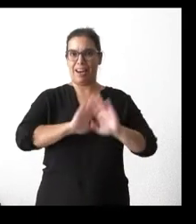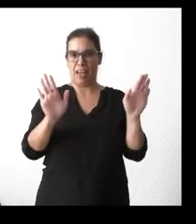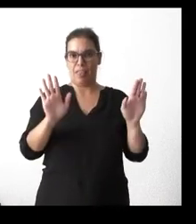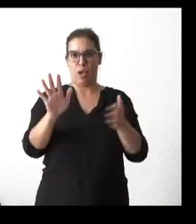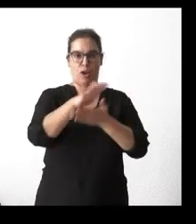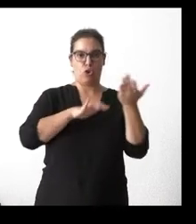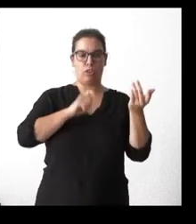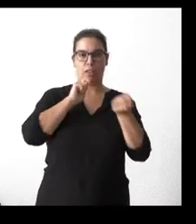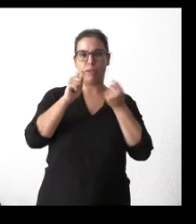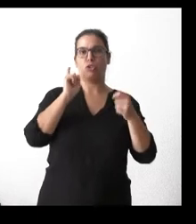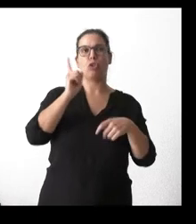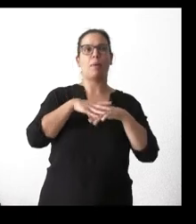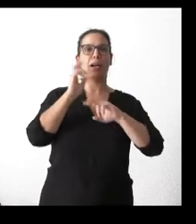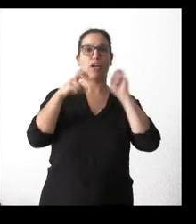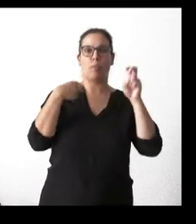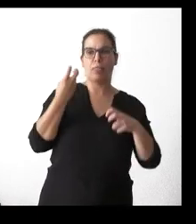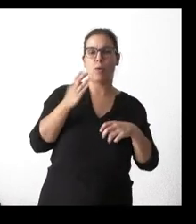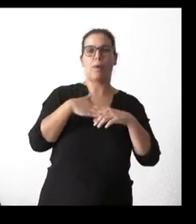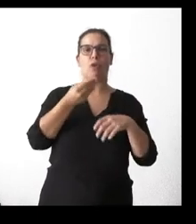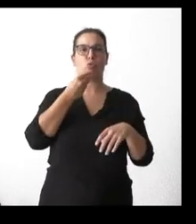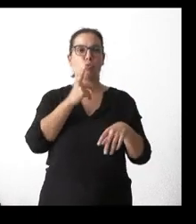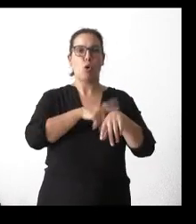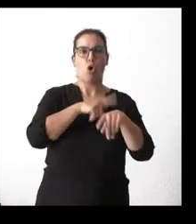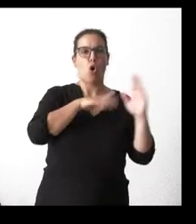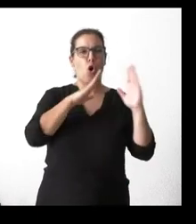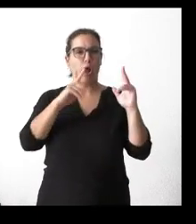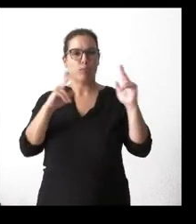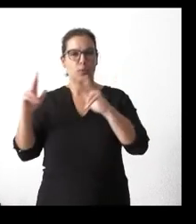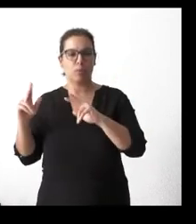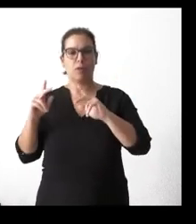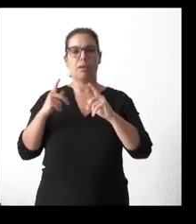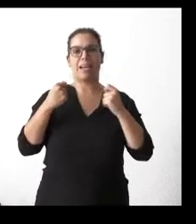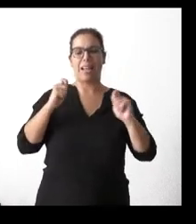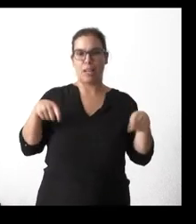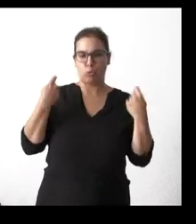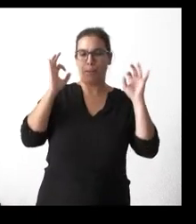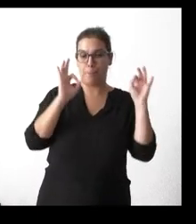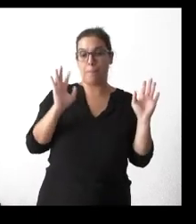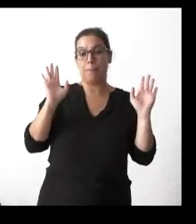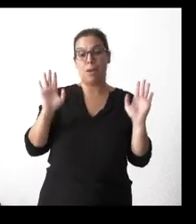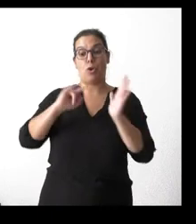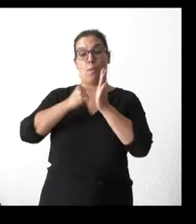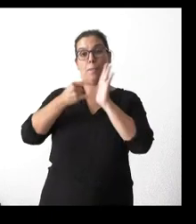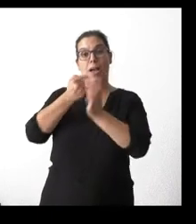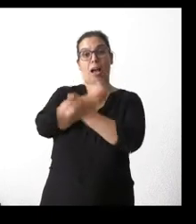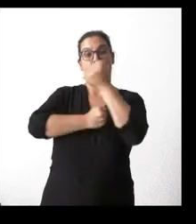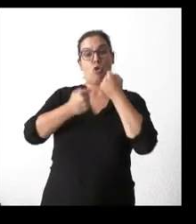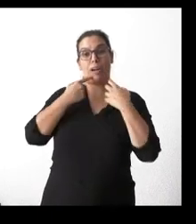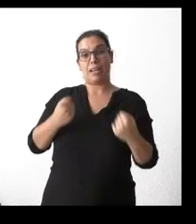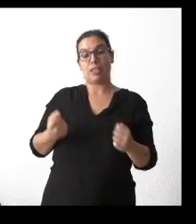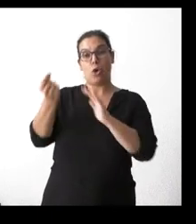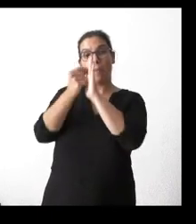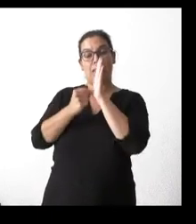Sea todo de renovación de calderas, de consumir determinadas horas, de biomasa. Entonces, dentro del plan de ahorro energético, ninguna de las medidas